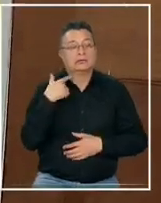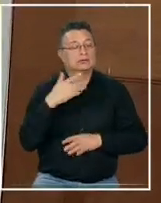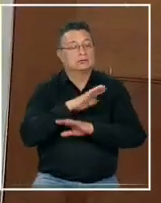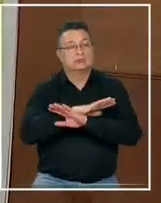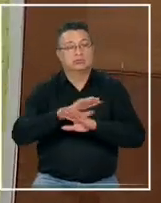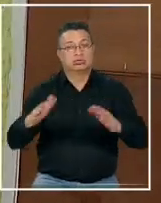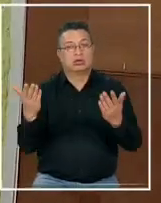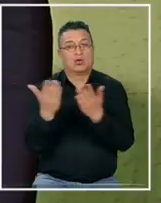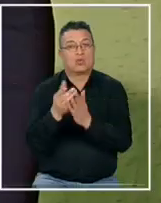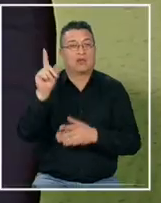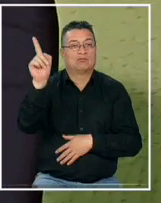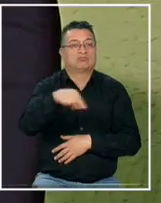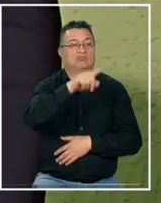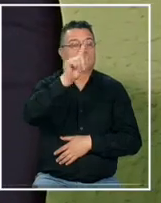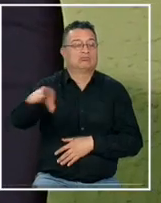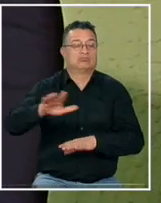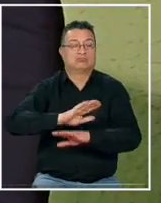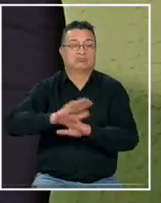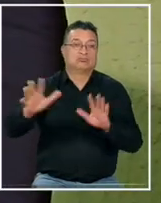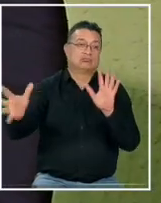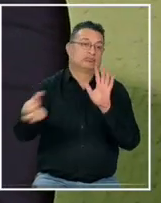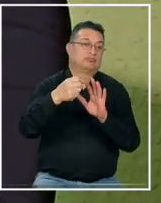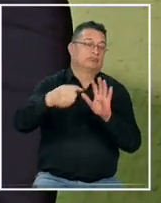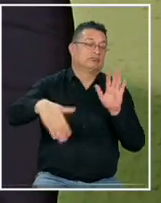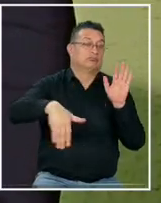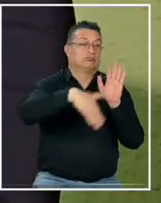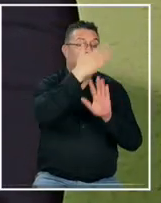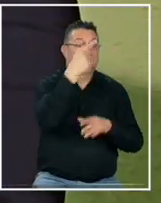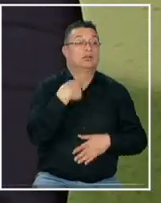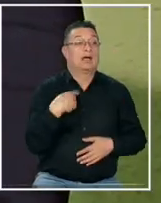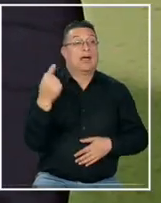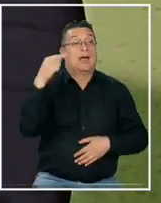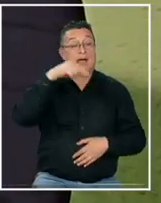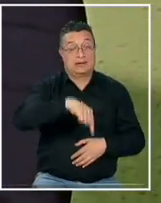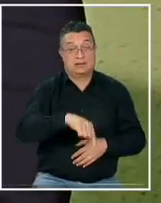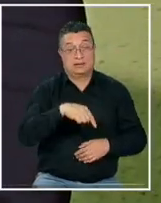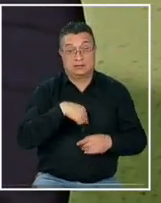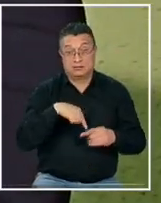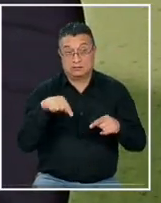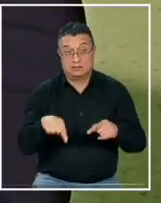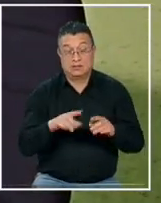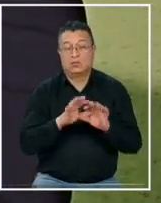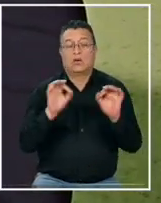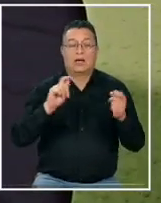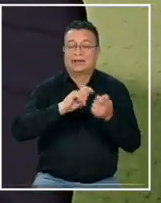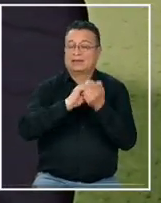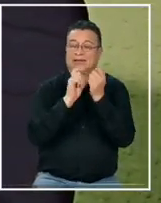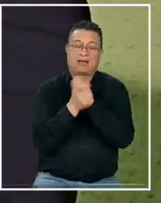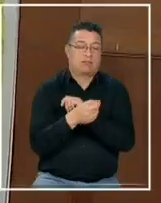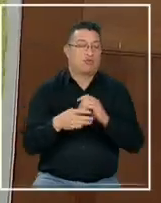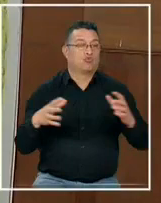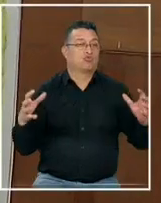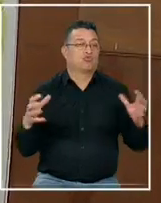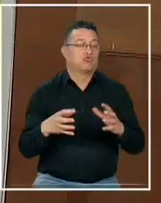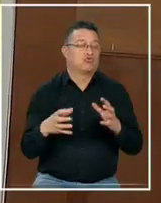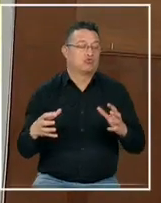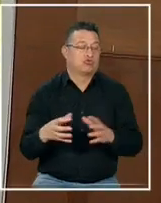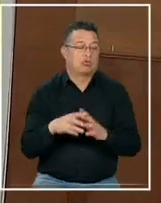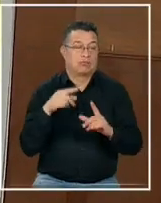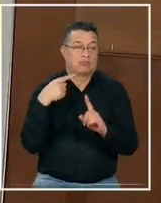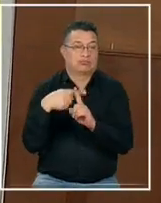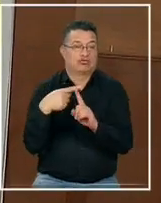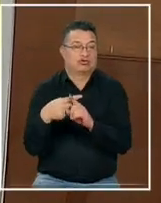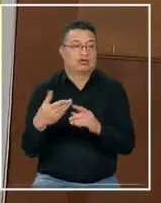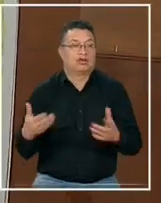sacarlo del colegio tradicional y llegamos acá con Sara y Willy fue un cambio muy grande de